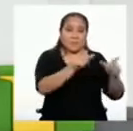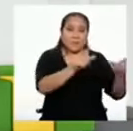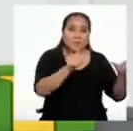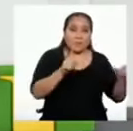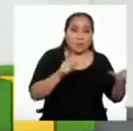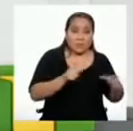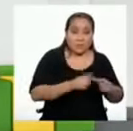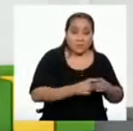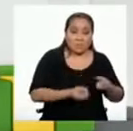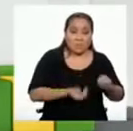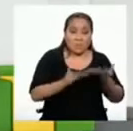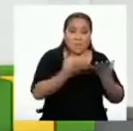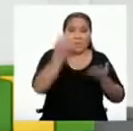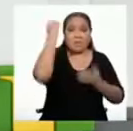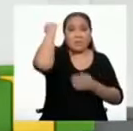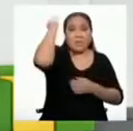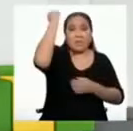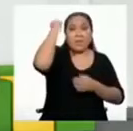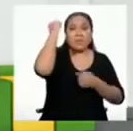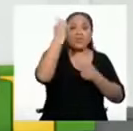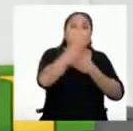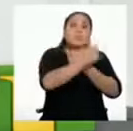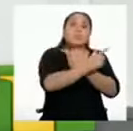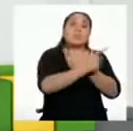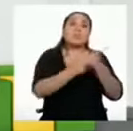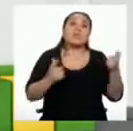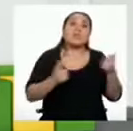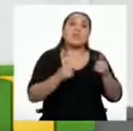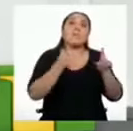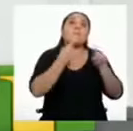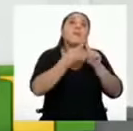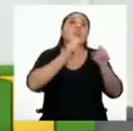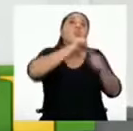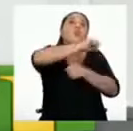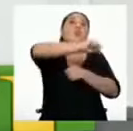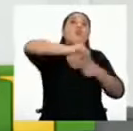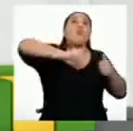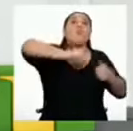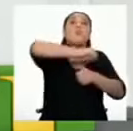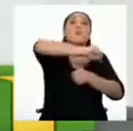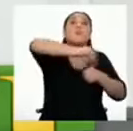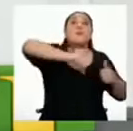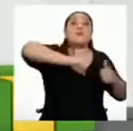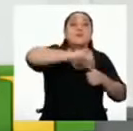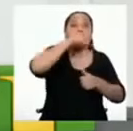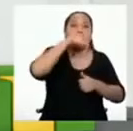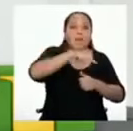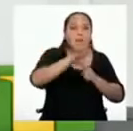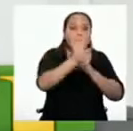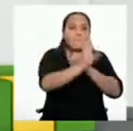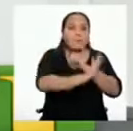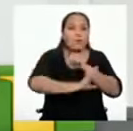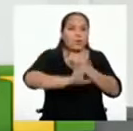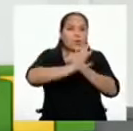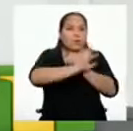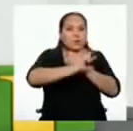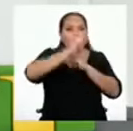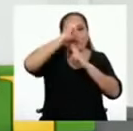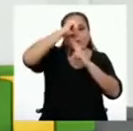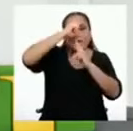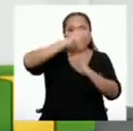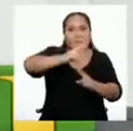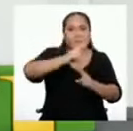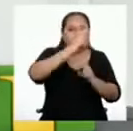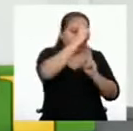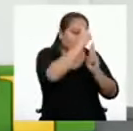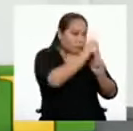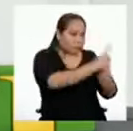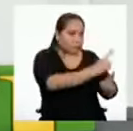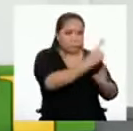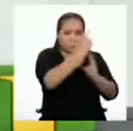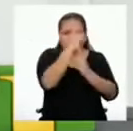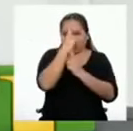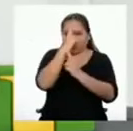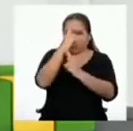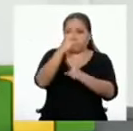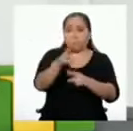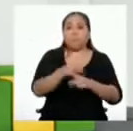ejercicio de derechos y libertades mediante la convivencia, en la que debe primar la seguridad y el respeto hacia todas las personas, siempre por